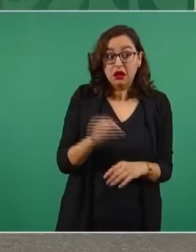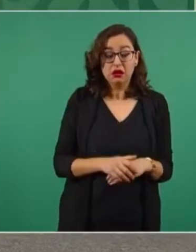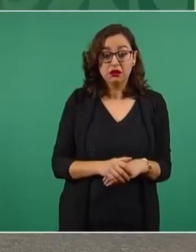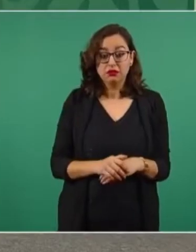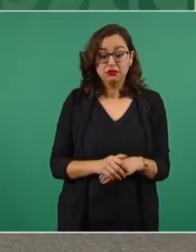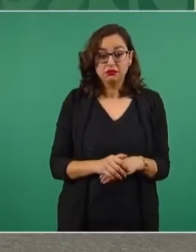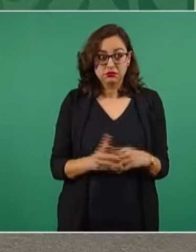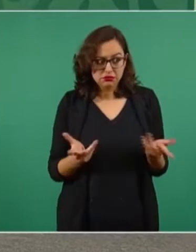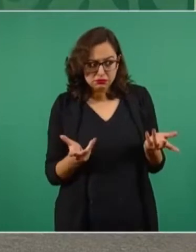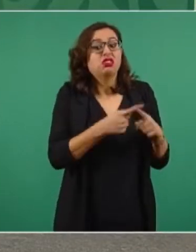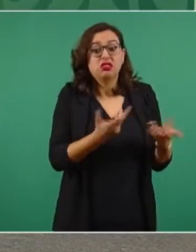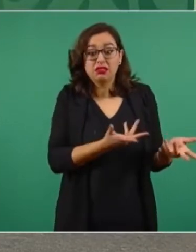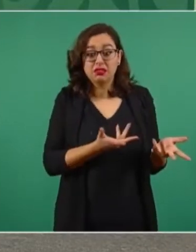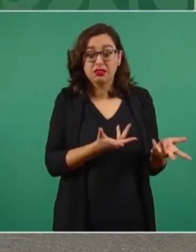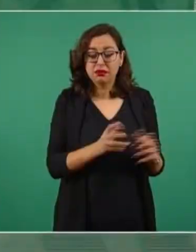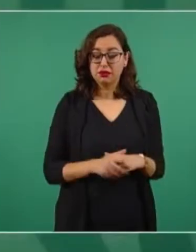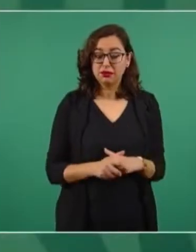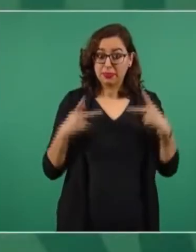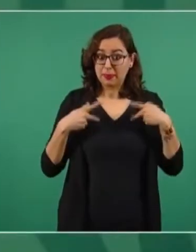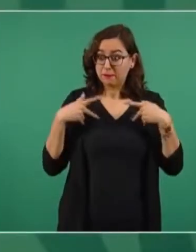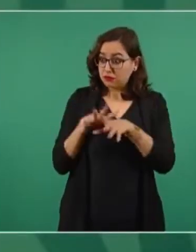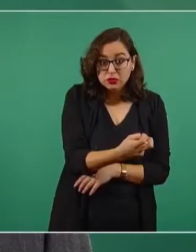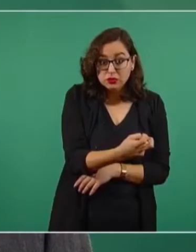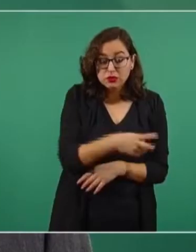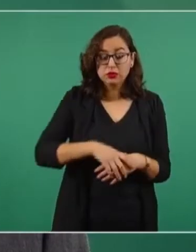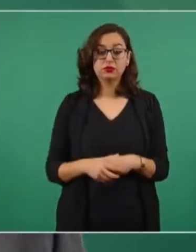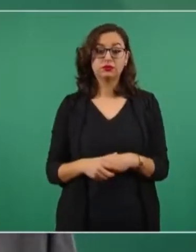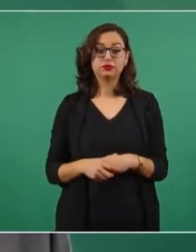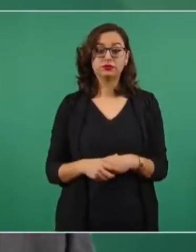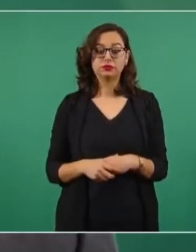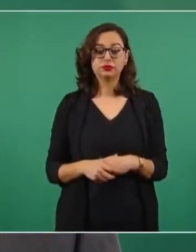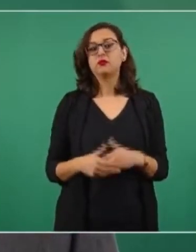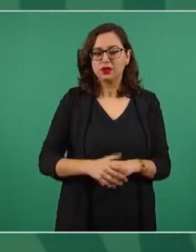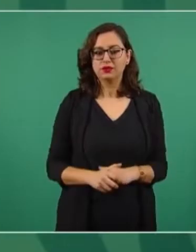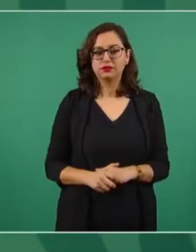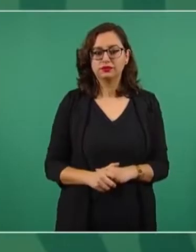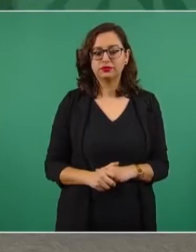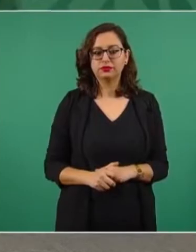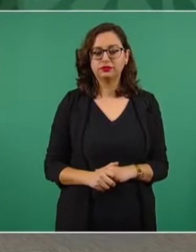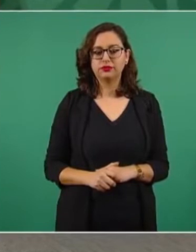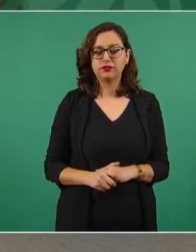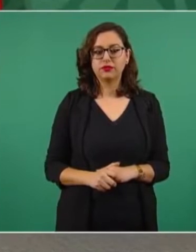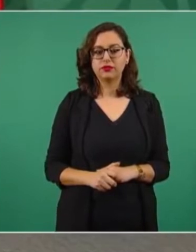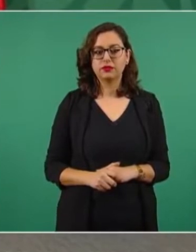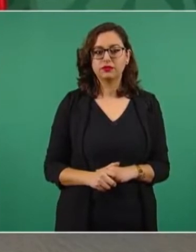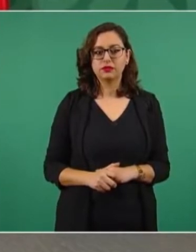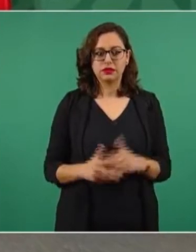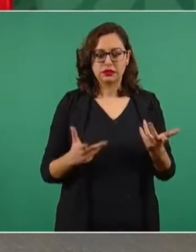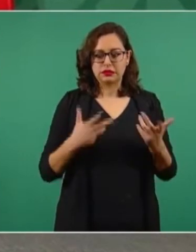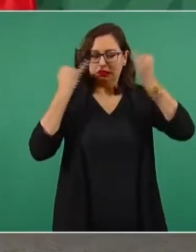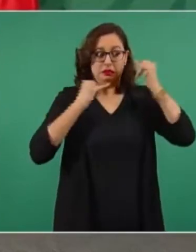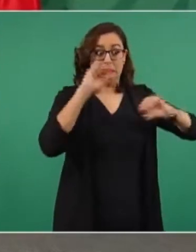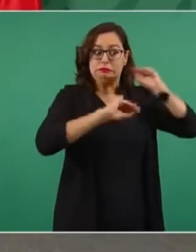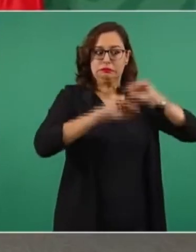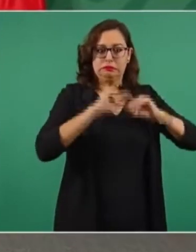dónde? ¿Creen que el pueblo está dormido? ¿Van a acercar a un personaje famoso? ¿Van a fabricar a alguien?